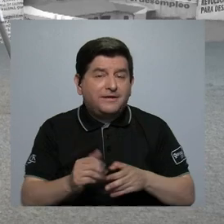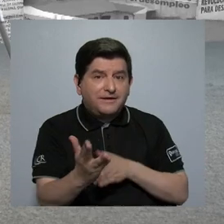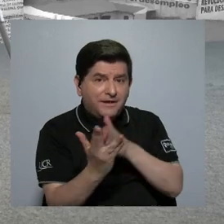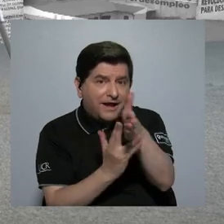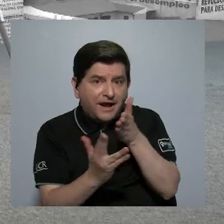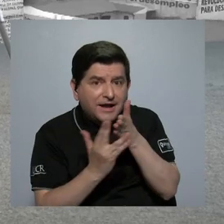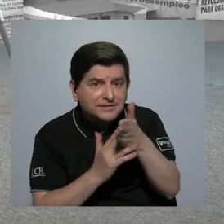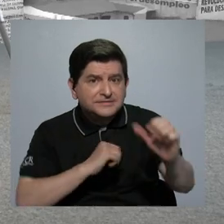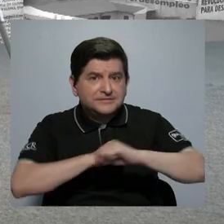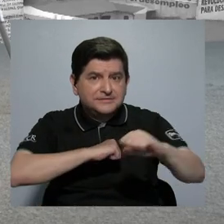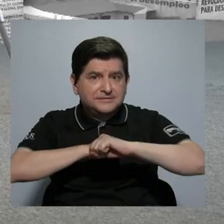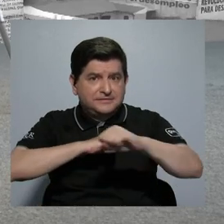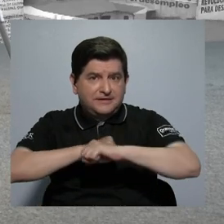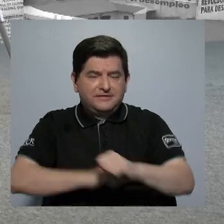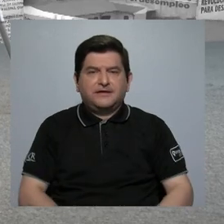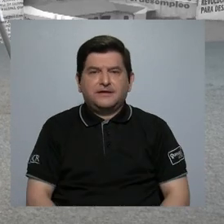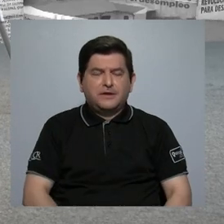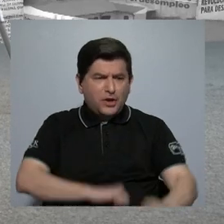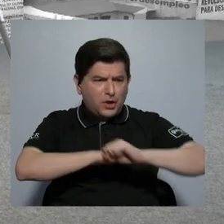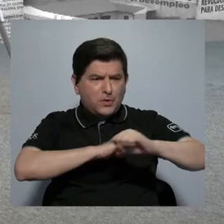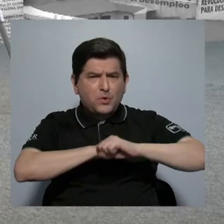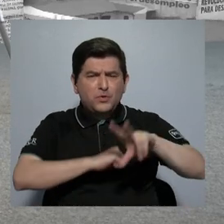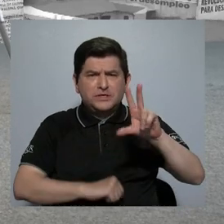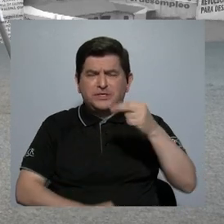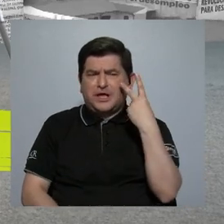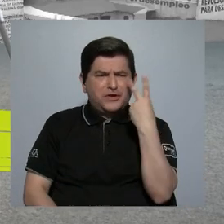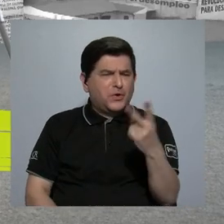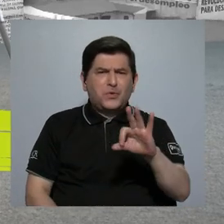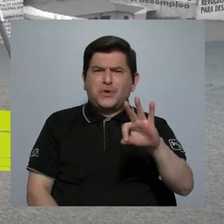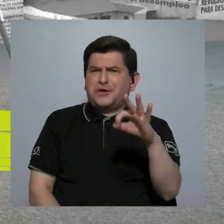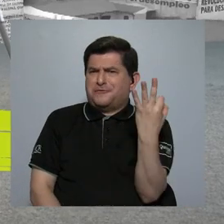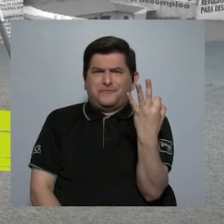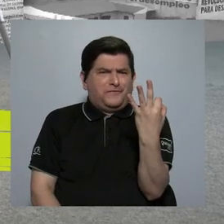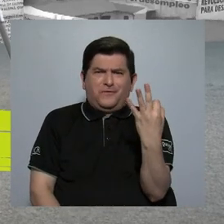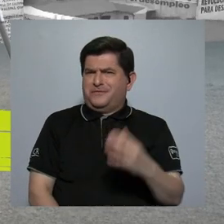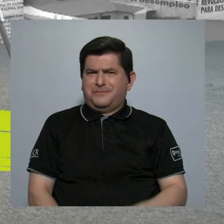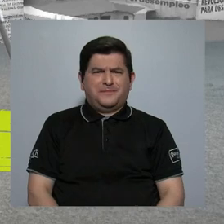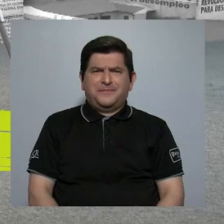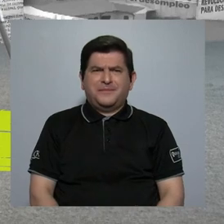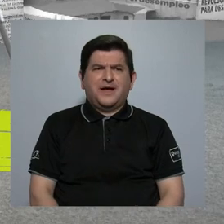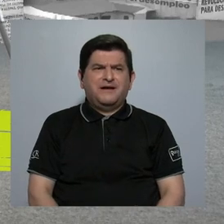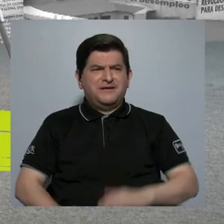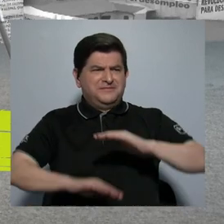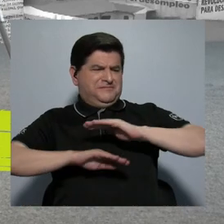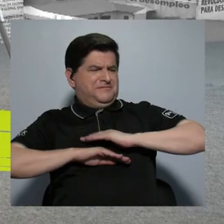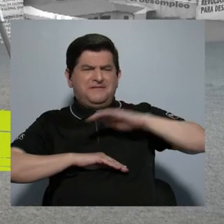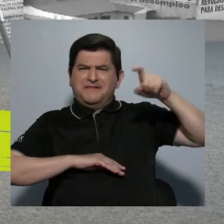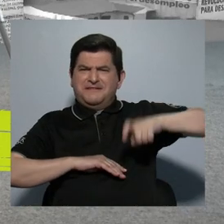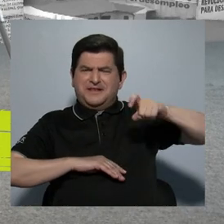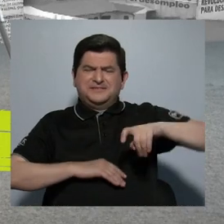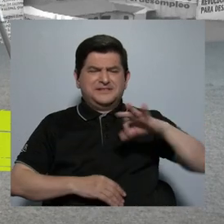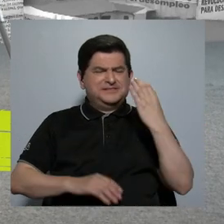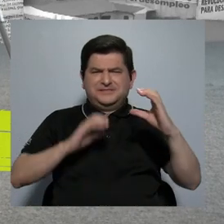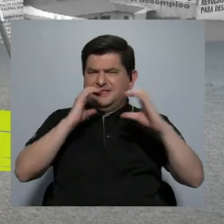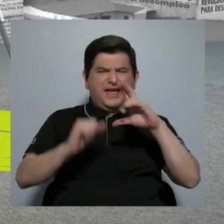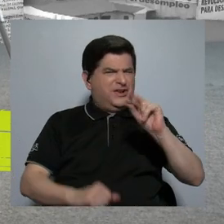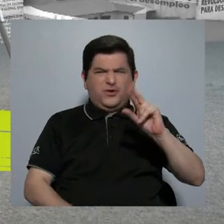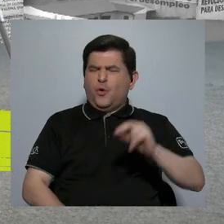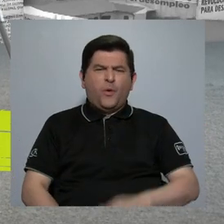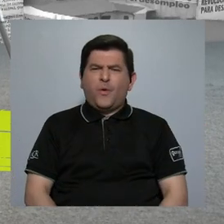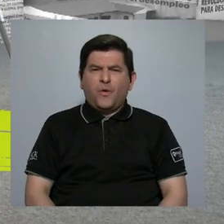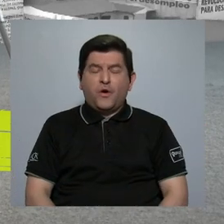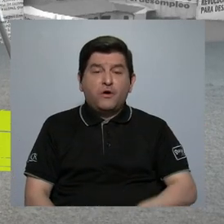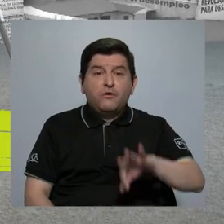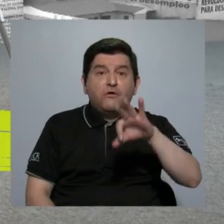tener acceso a esa publicidad. La publicidad no se debe ver como una forma de satisfacer las necesidades de los medios,